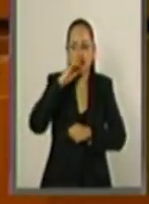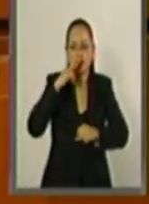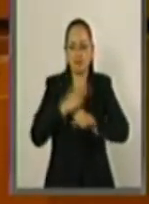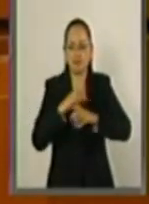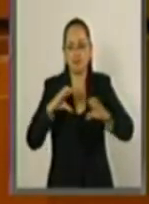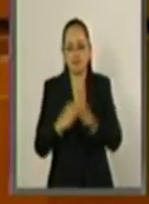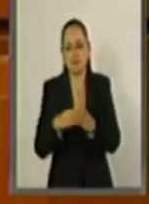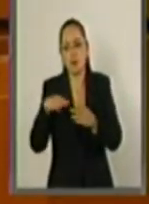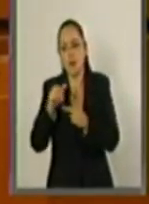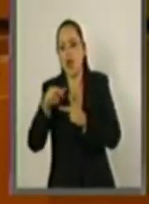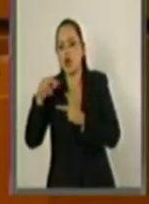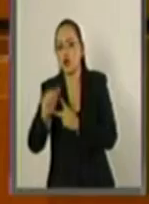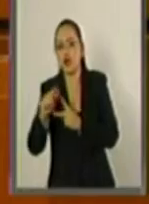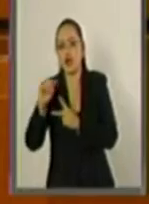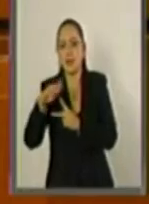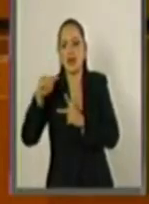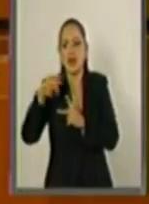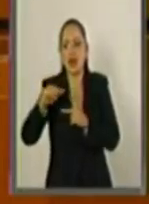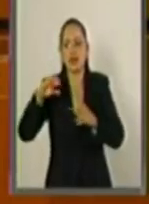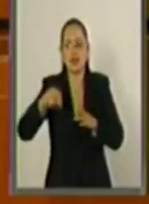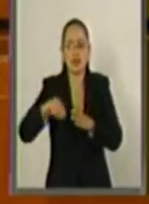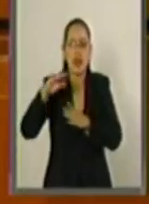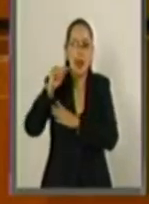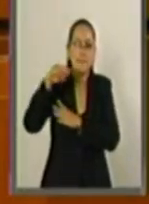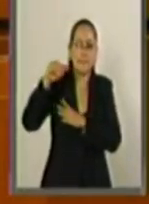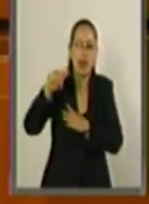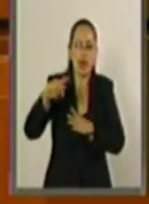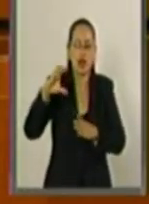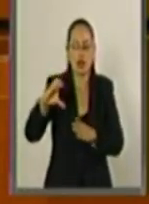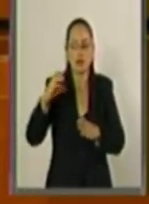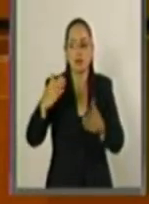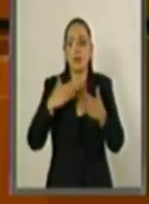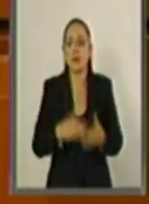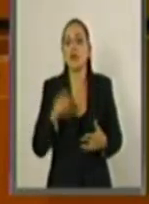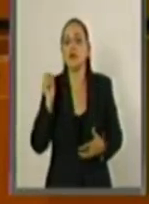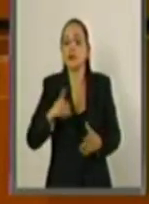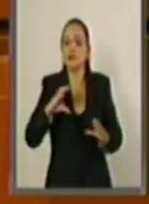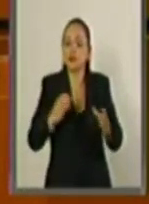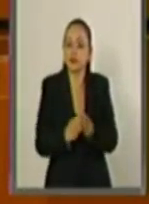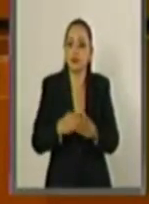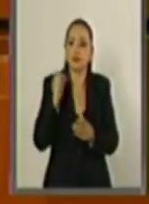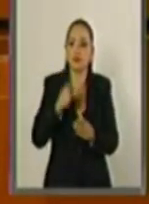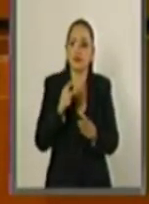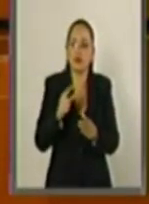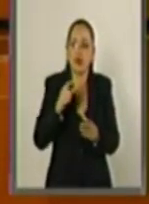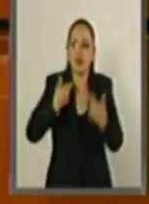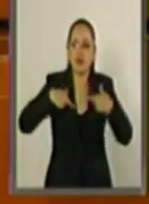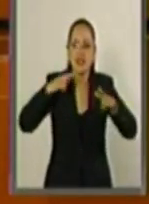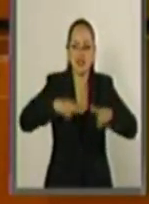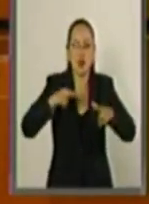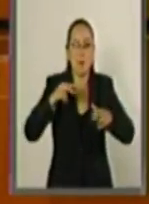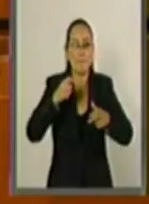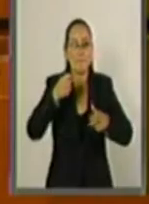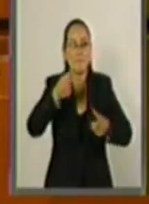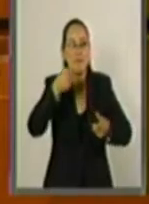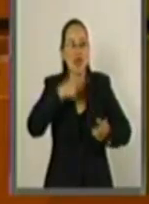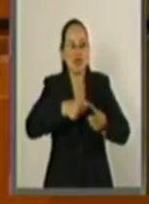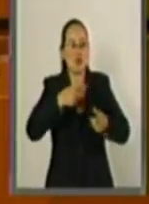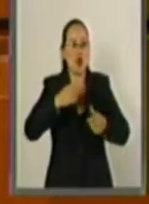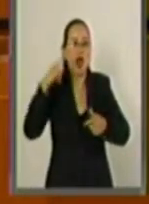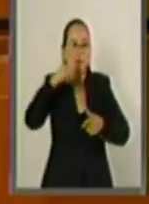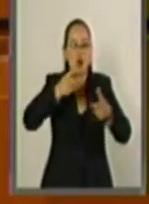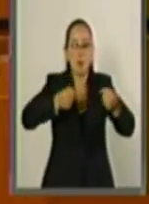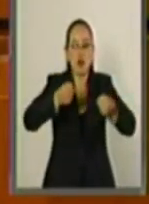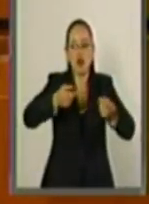Manuel Armendariz, vicepresidente ejecutivo de la ANPAC. La representación de pilotos, sobrecargos y controladores aéreos en la persona del capitán Valero